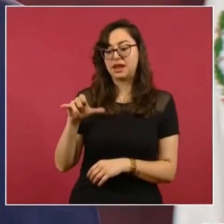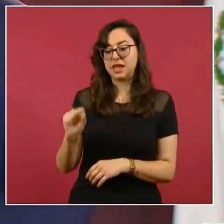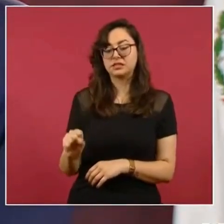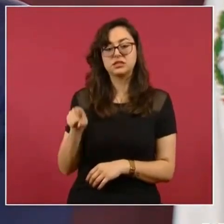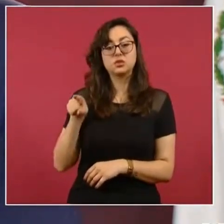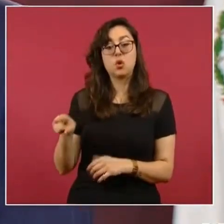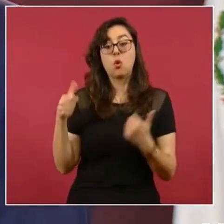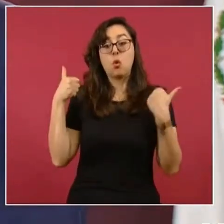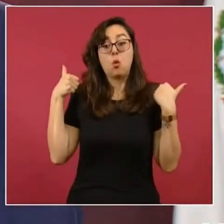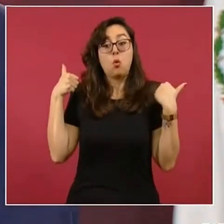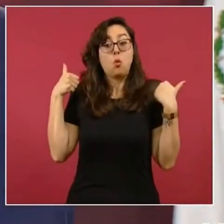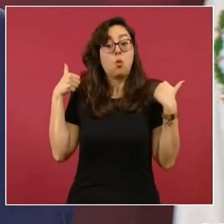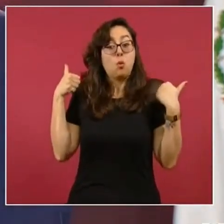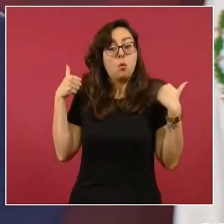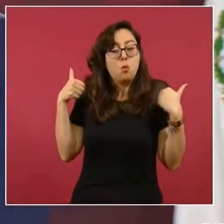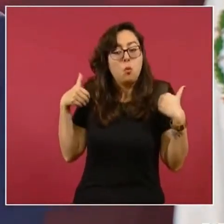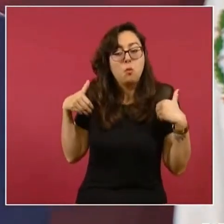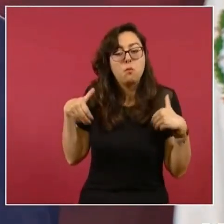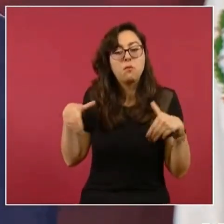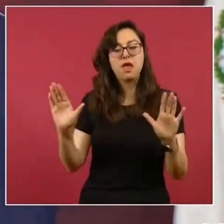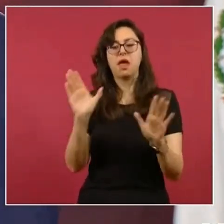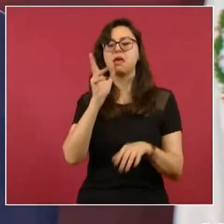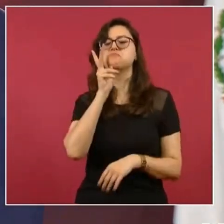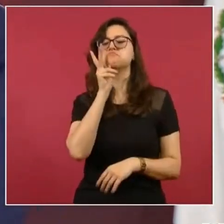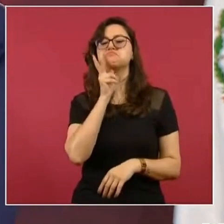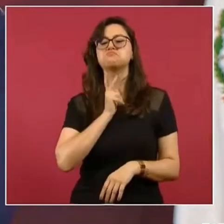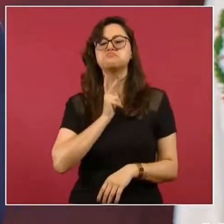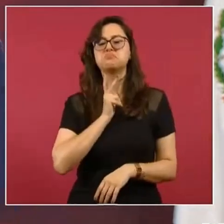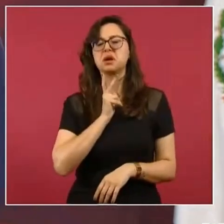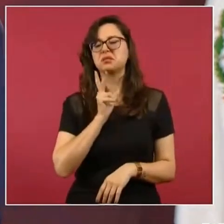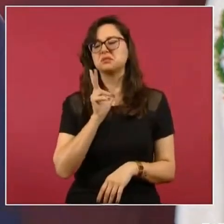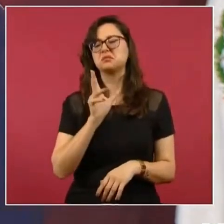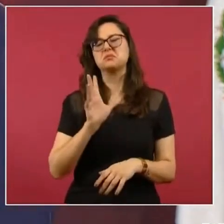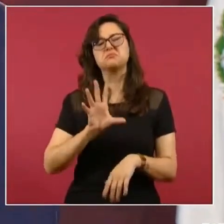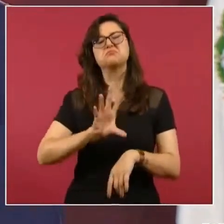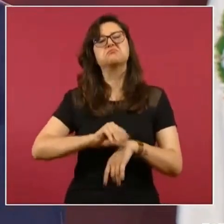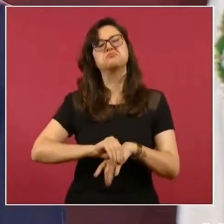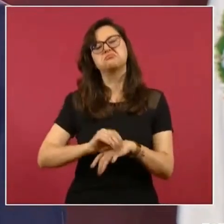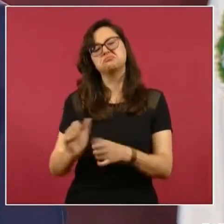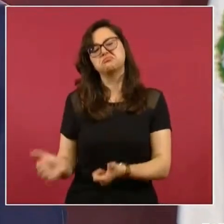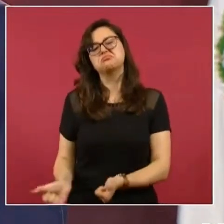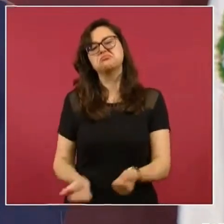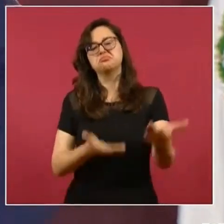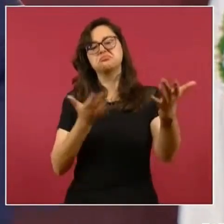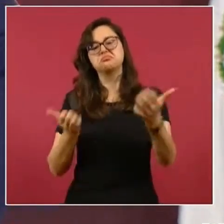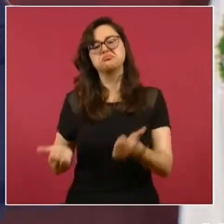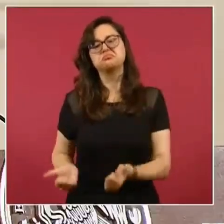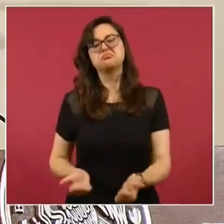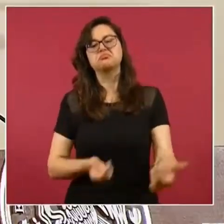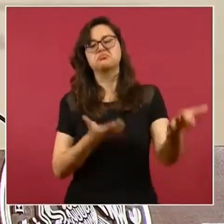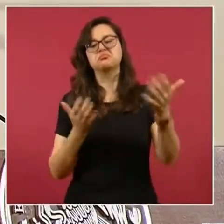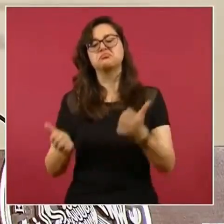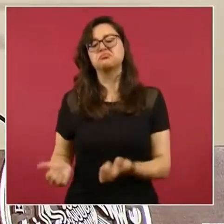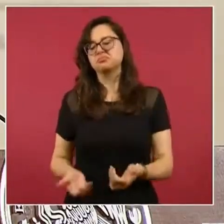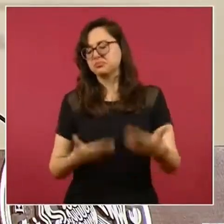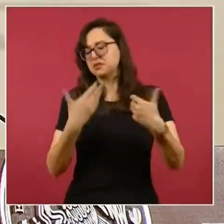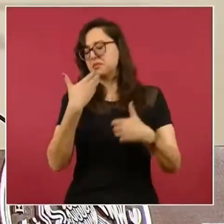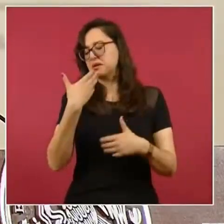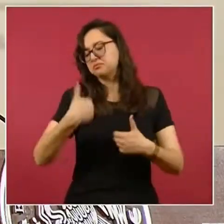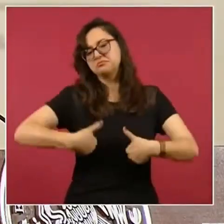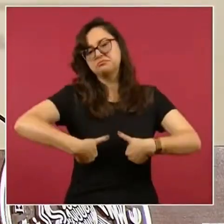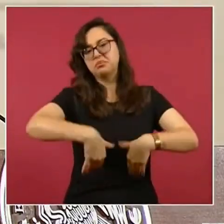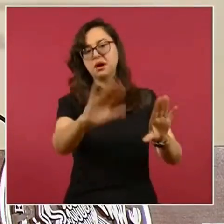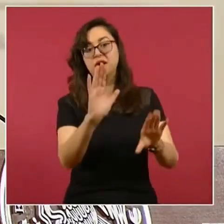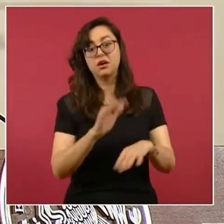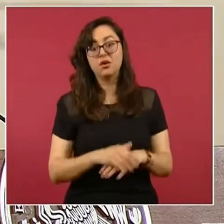no se hubiese recuperado el petróleo que Porfirio Díaz había entregado a extranjeros y no nos hubiésemos beneficiado